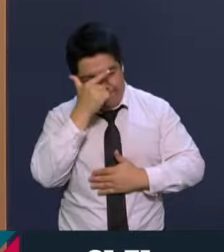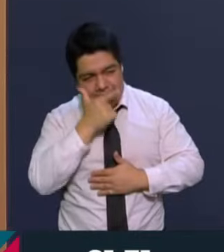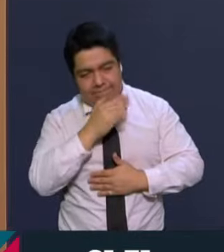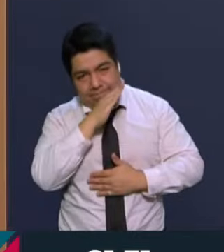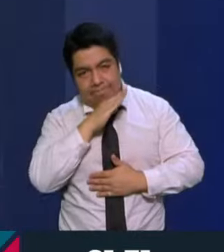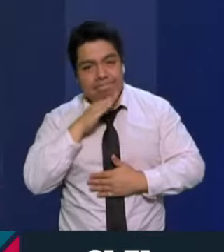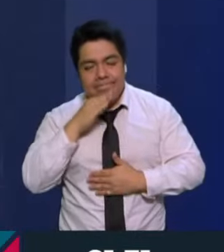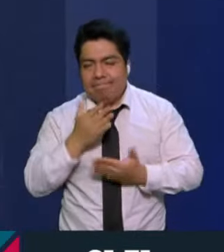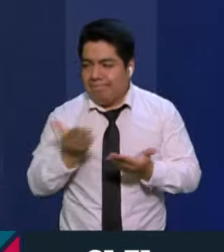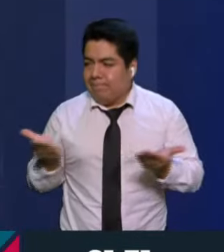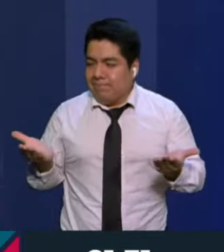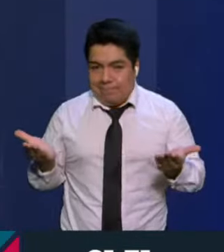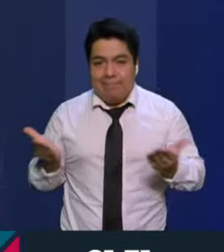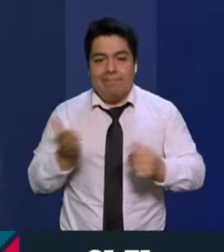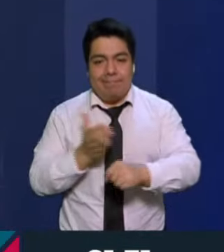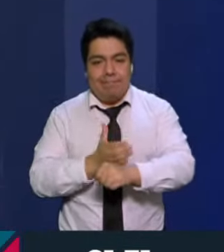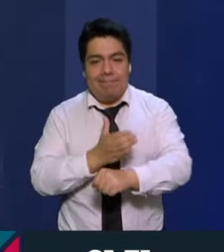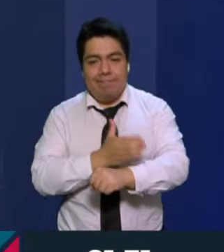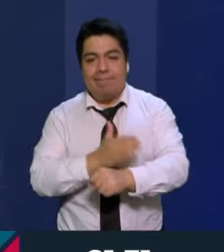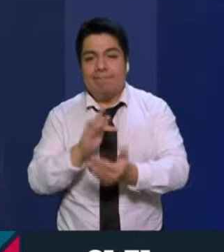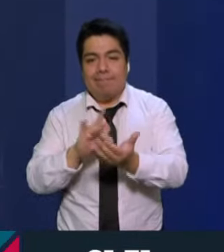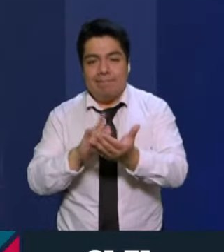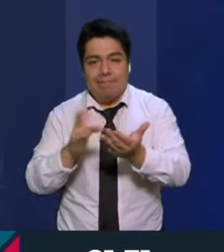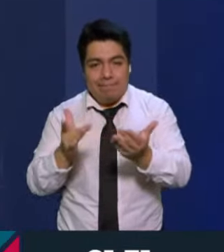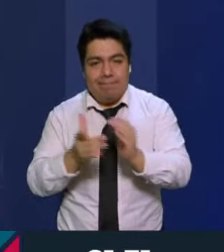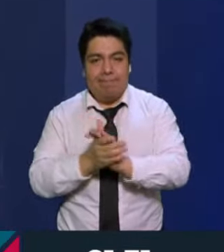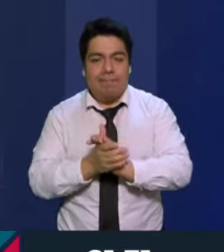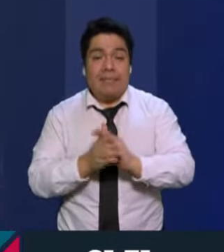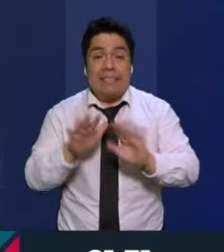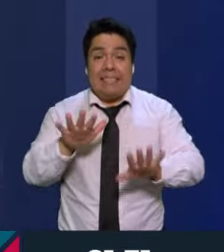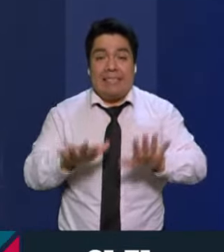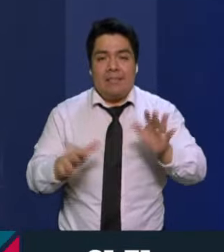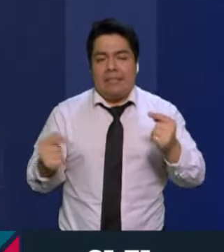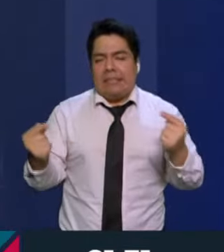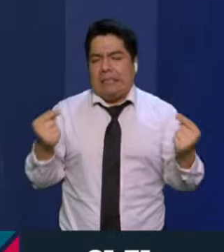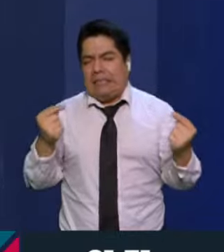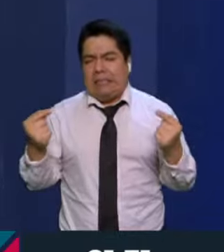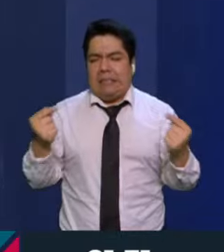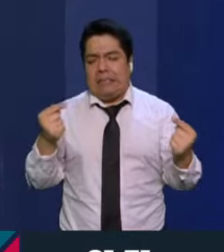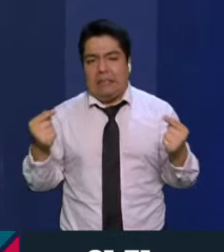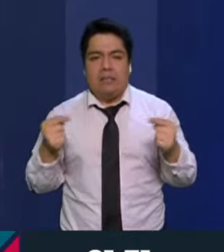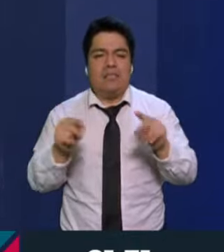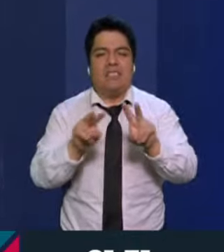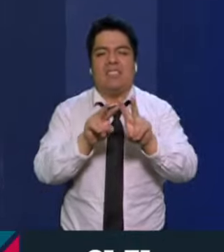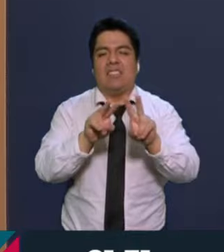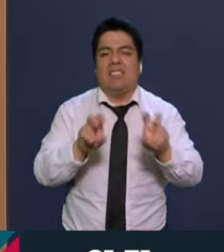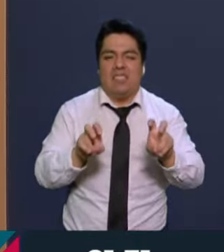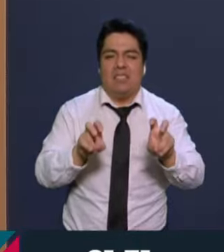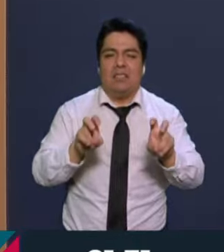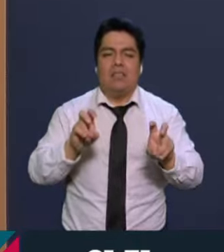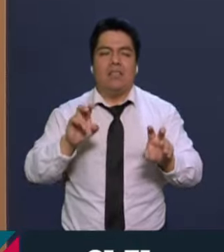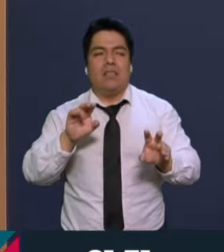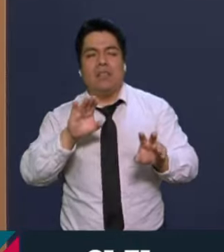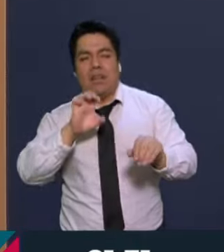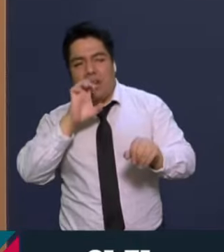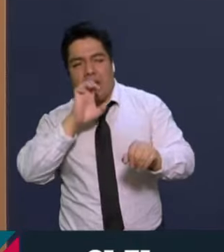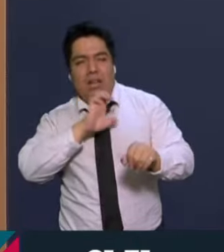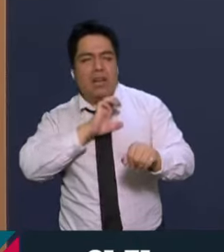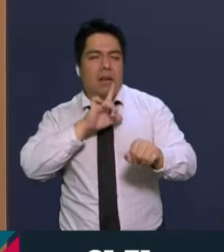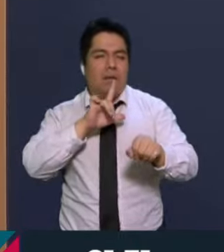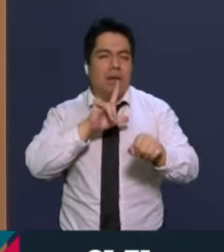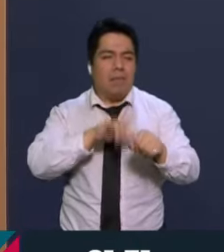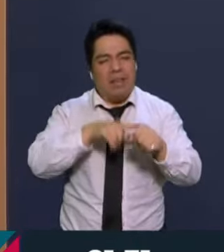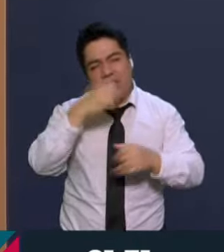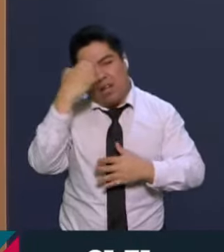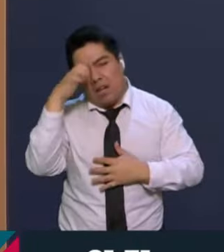¿Qué bueno que nos acompañan? Y a ver, cuéntenme, porque de repente estos debates se pierden entre la terminología de quienes son expertos en derecho, de quienes son abogados, de quienes son